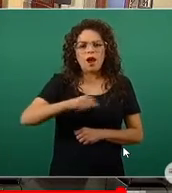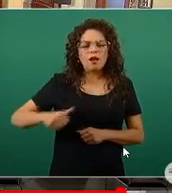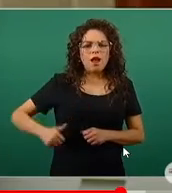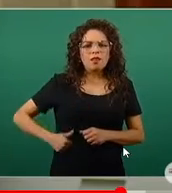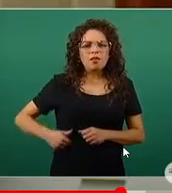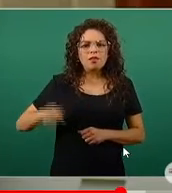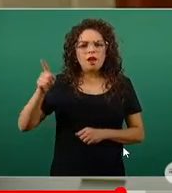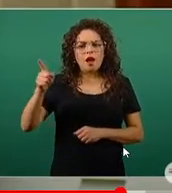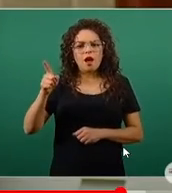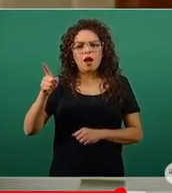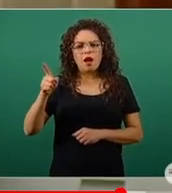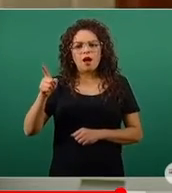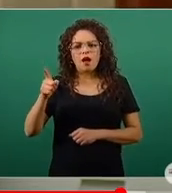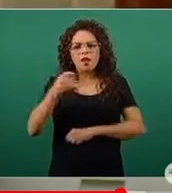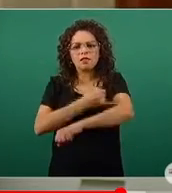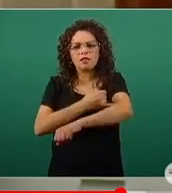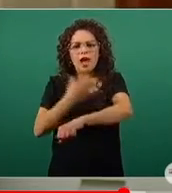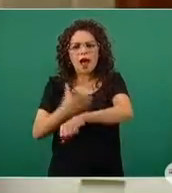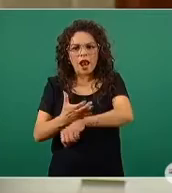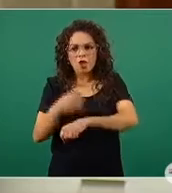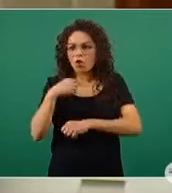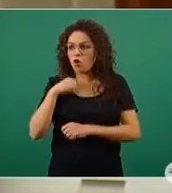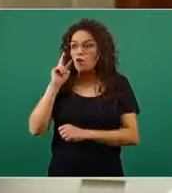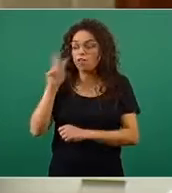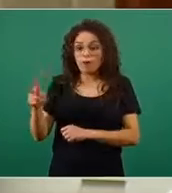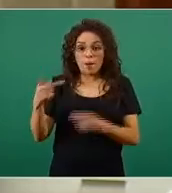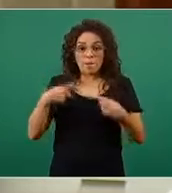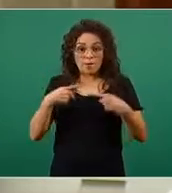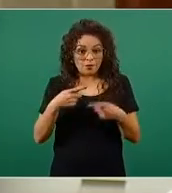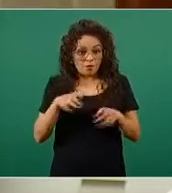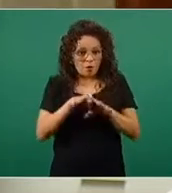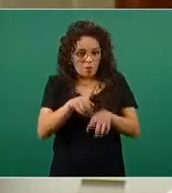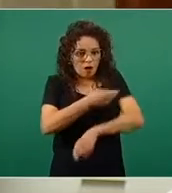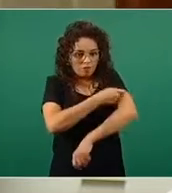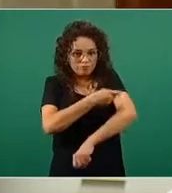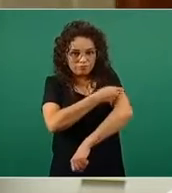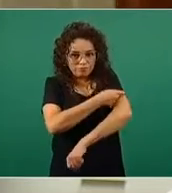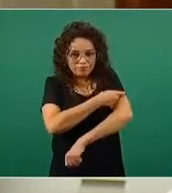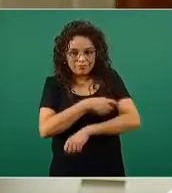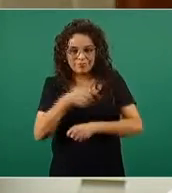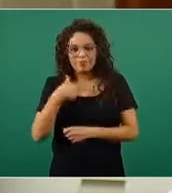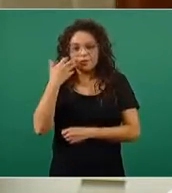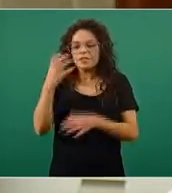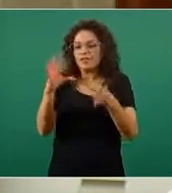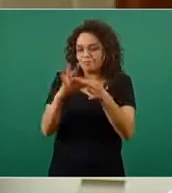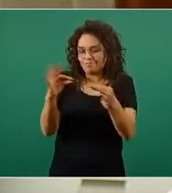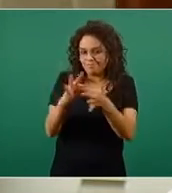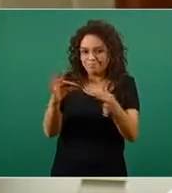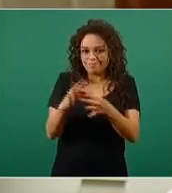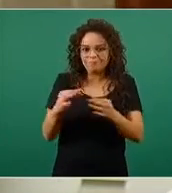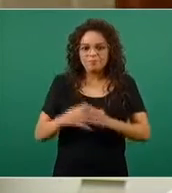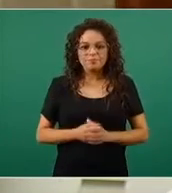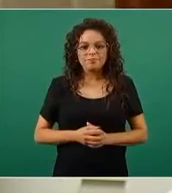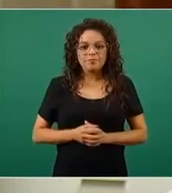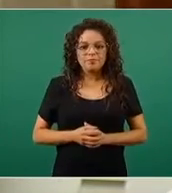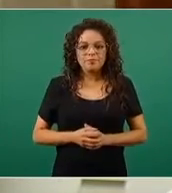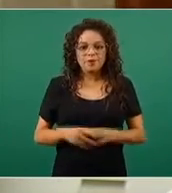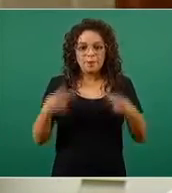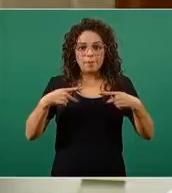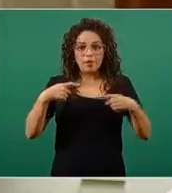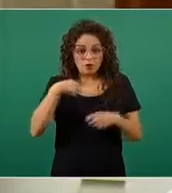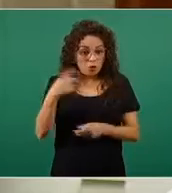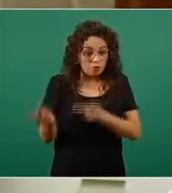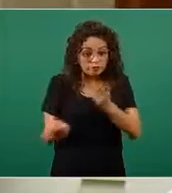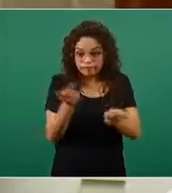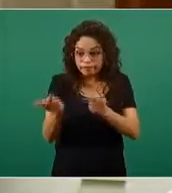vacunaban las personas y documentando. A propósito, me gustaría comentar, las personas que entrevisté estaban